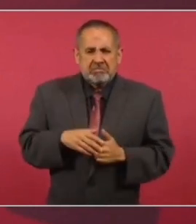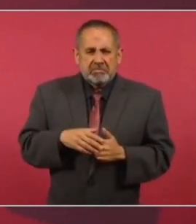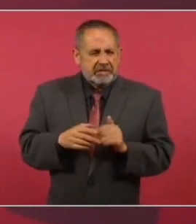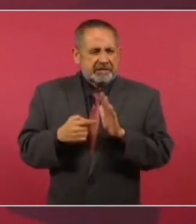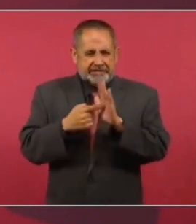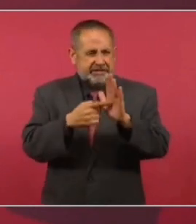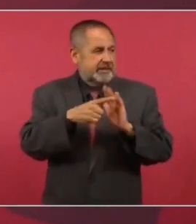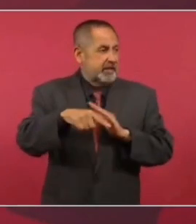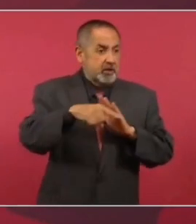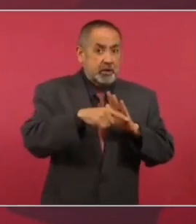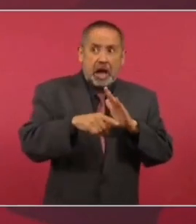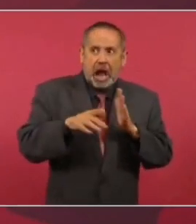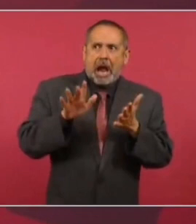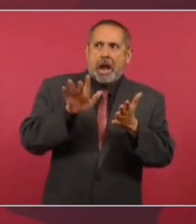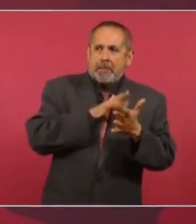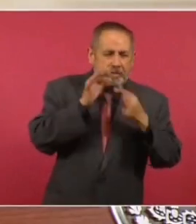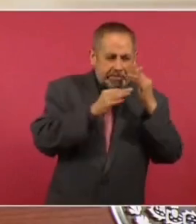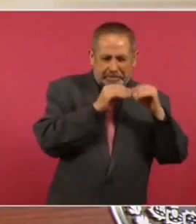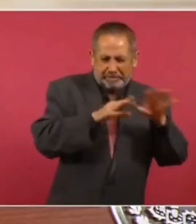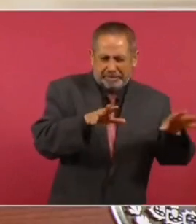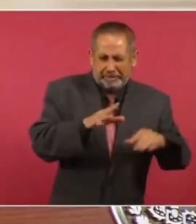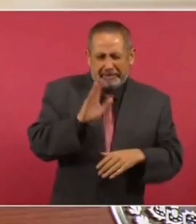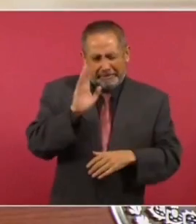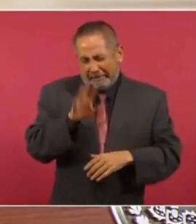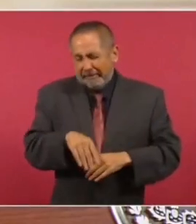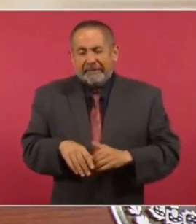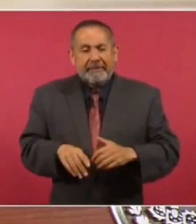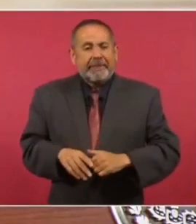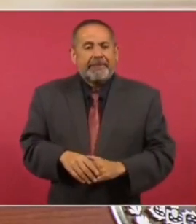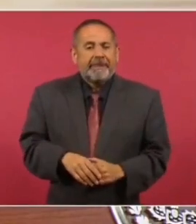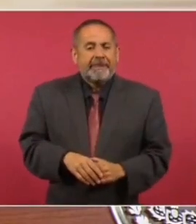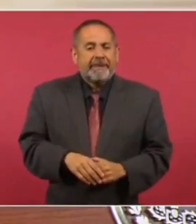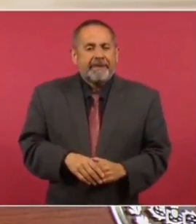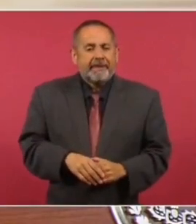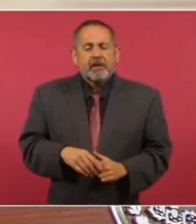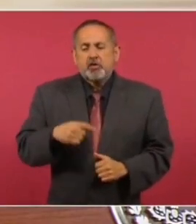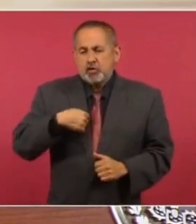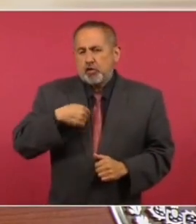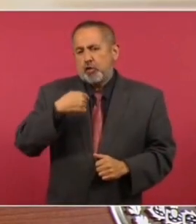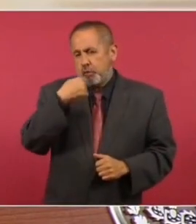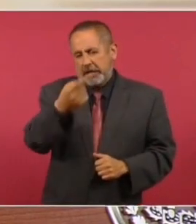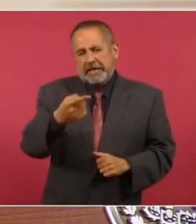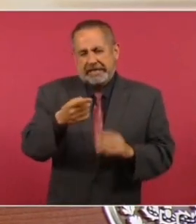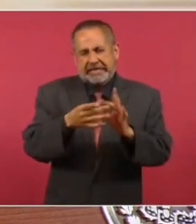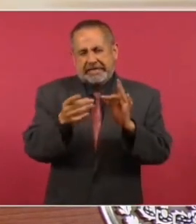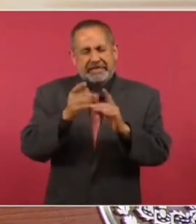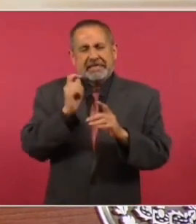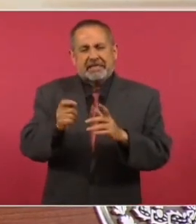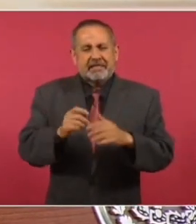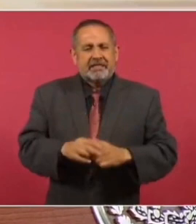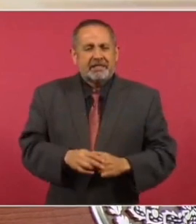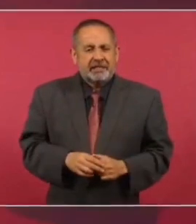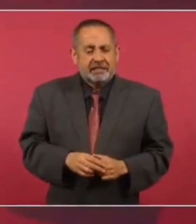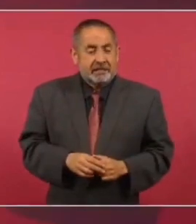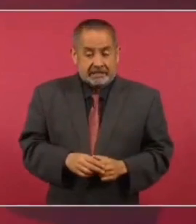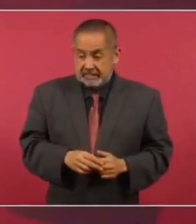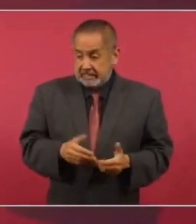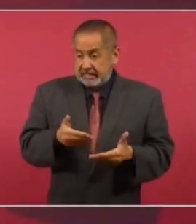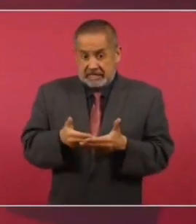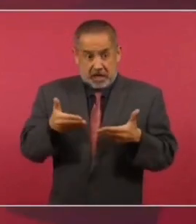nota, les puedo decir que ahora